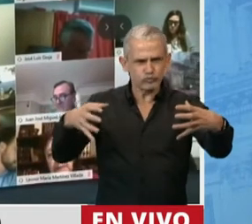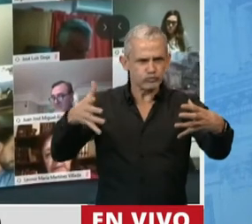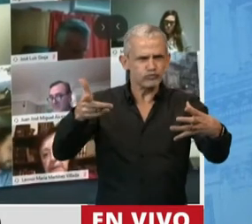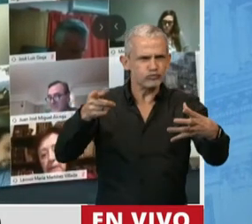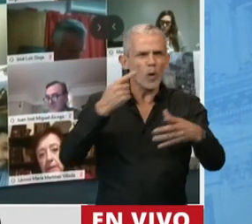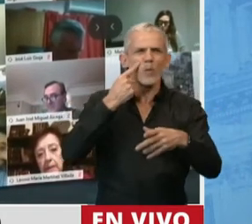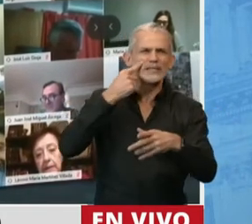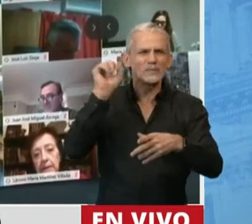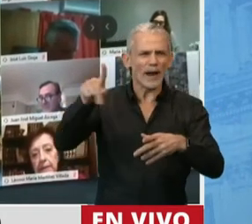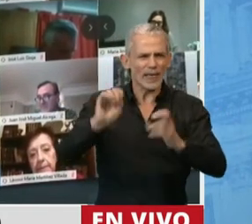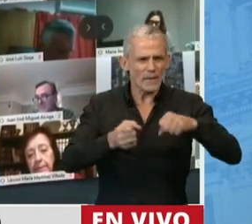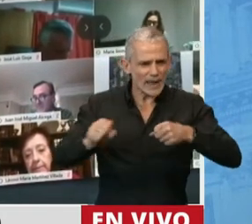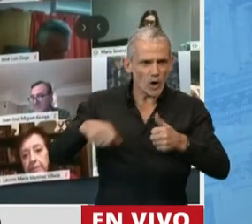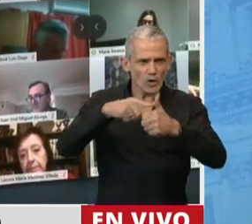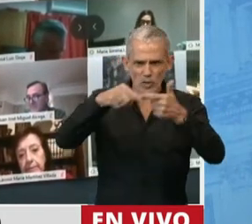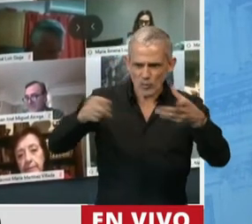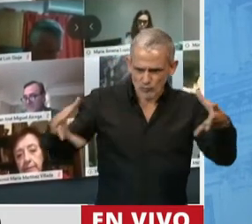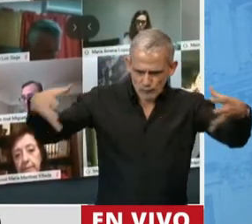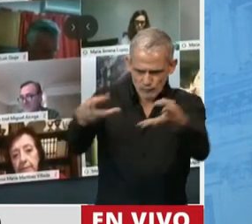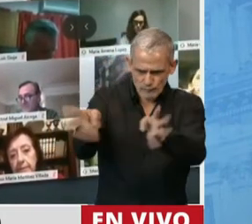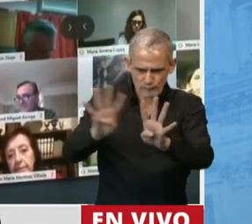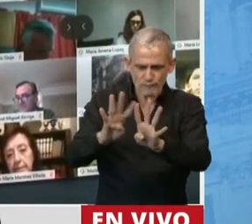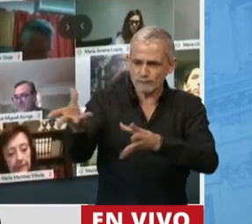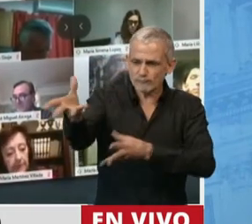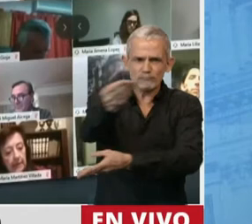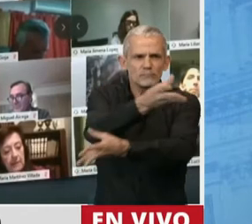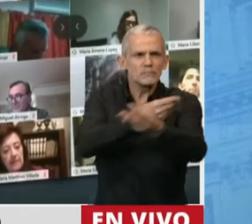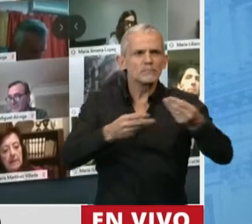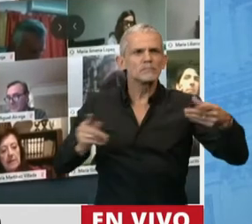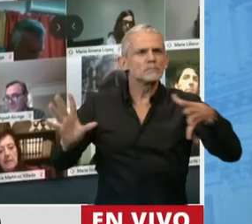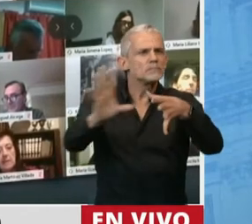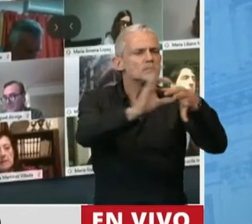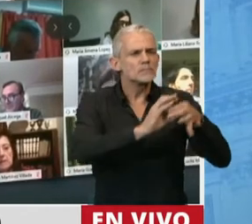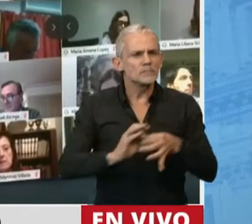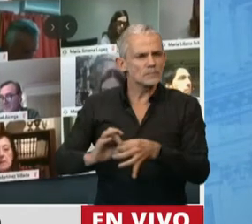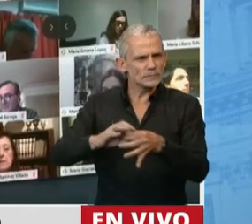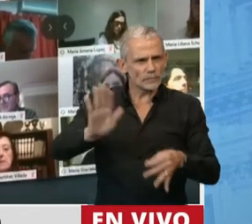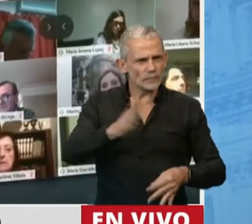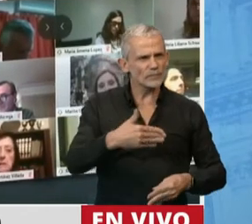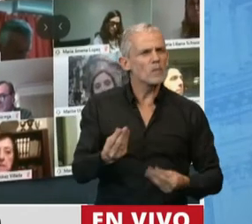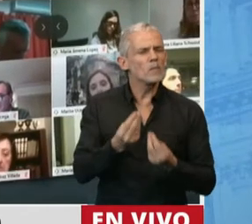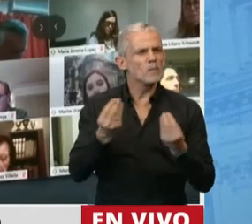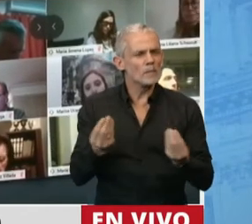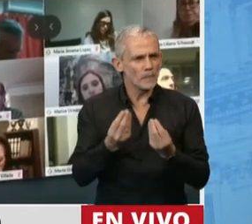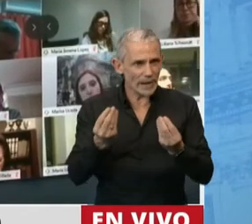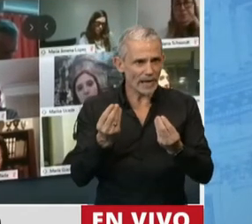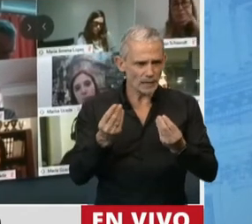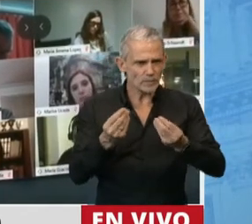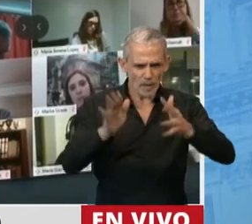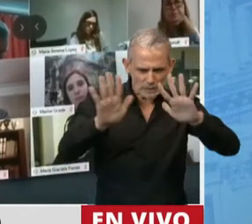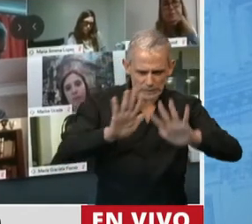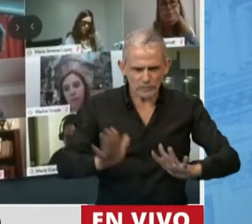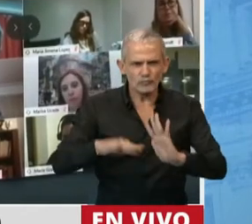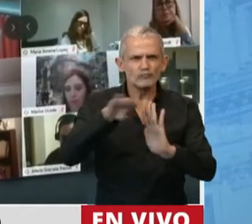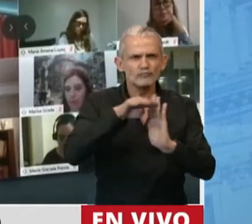municipalidad de Bariloche, estaban trabajando solidariamente y en conjunto en todo lo que significa la elaboración